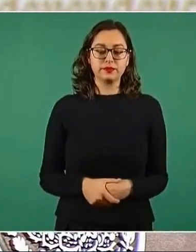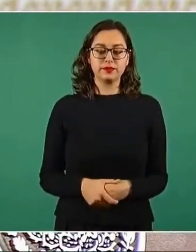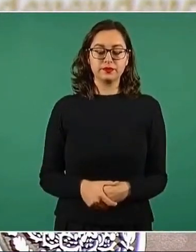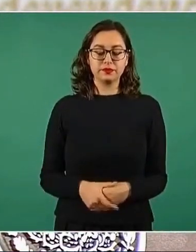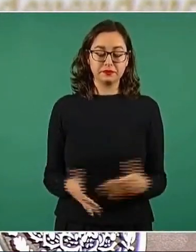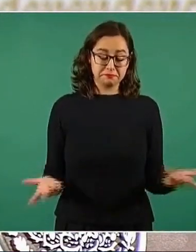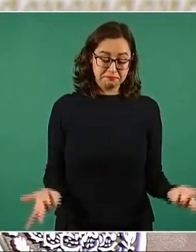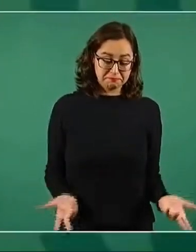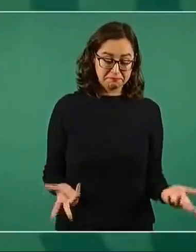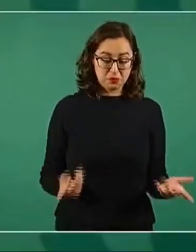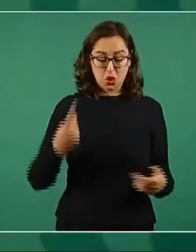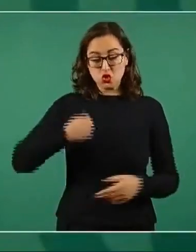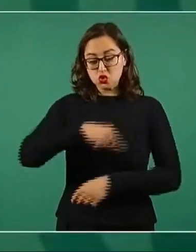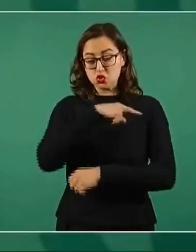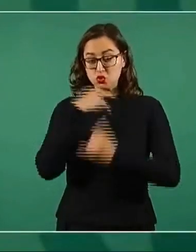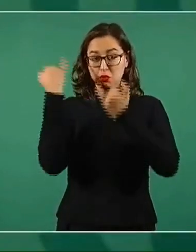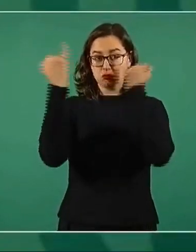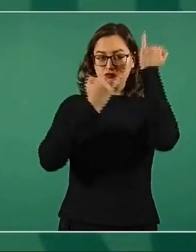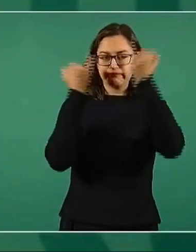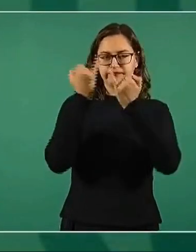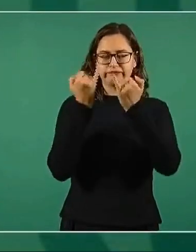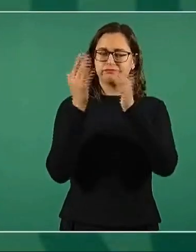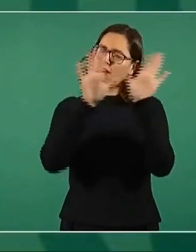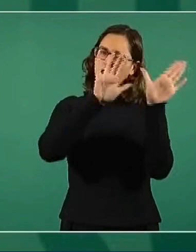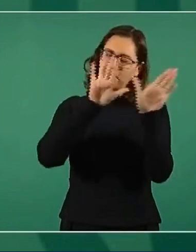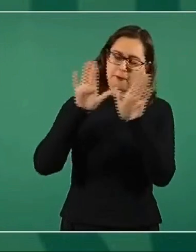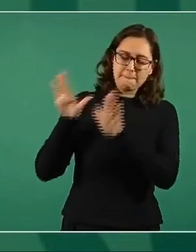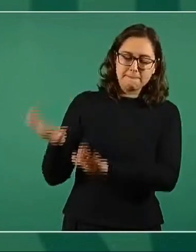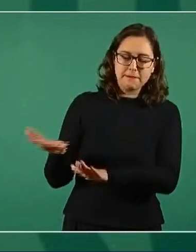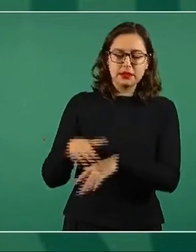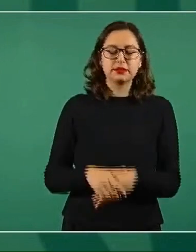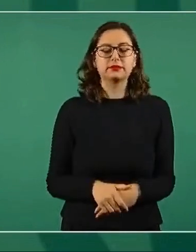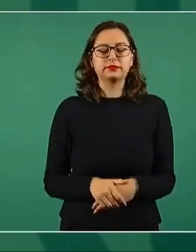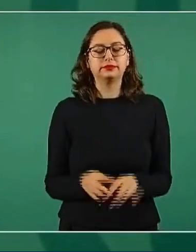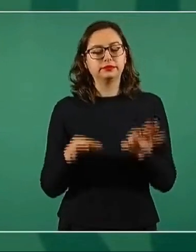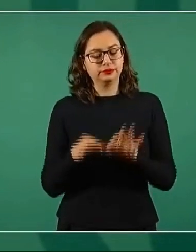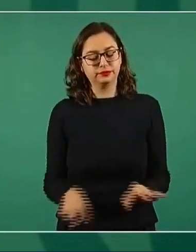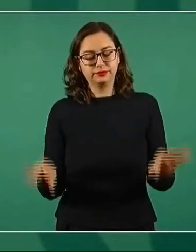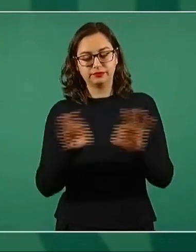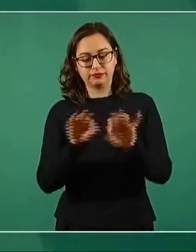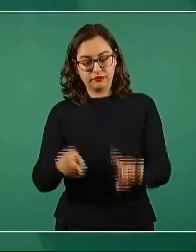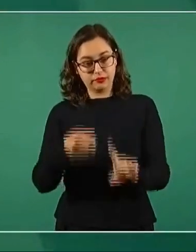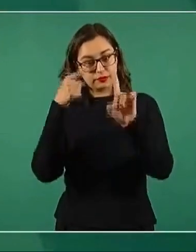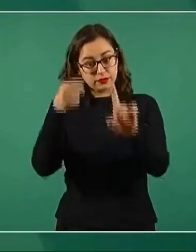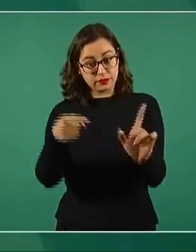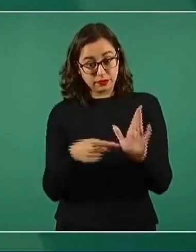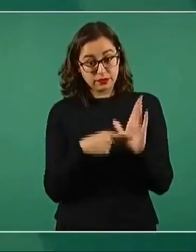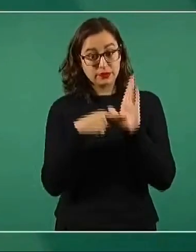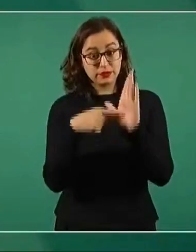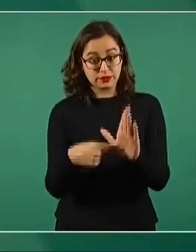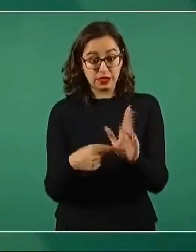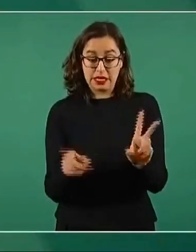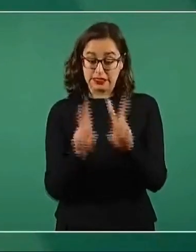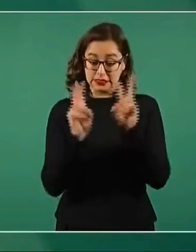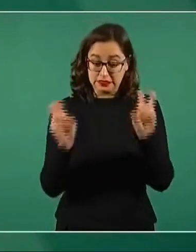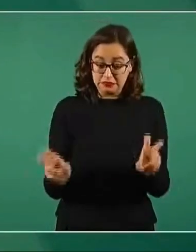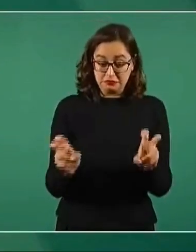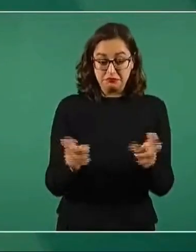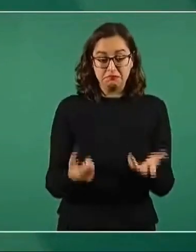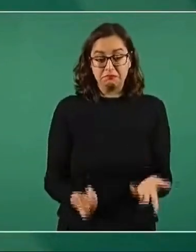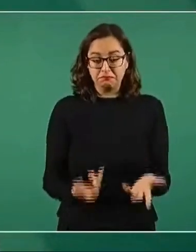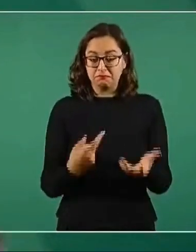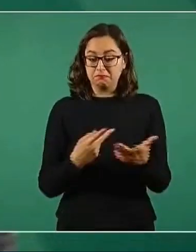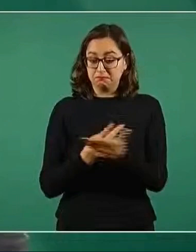nuestro modelo, hay recuperación económica, se están